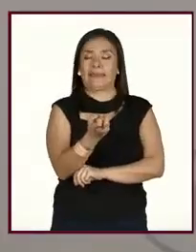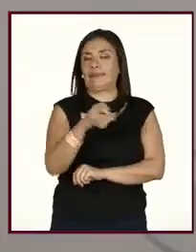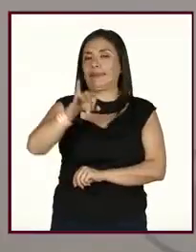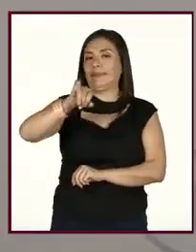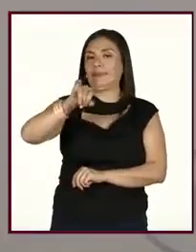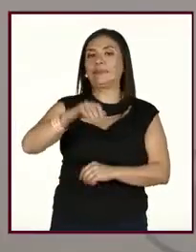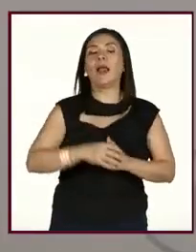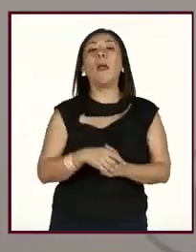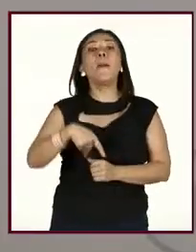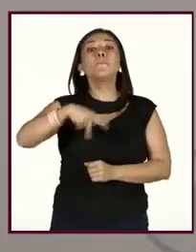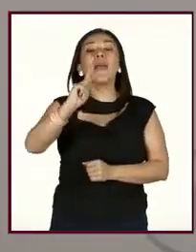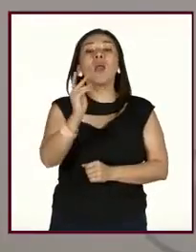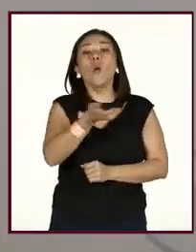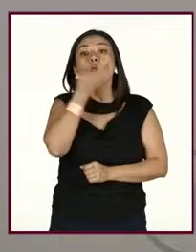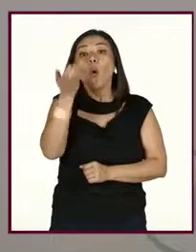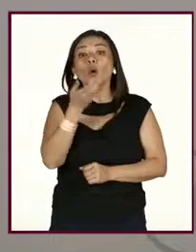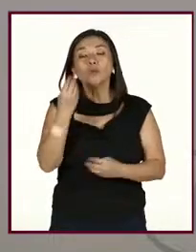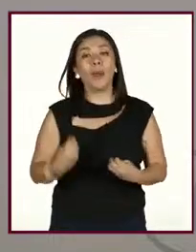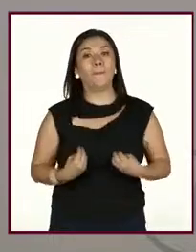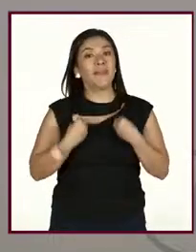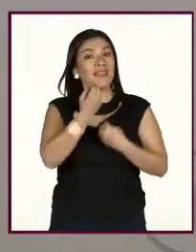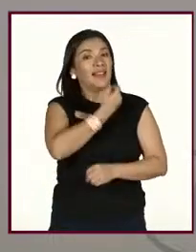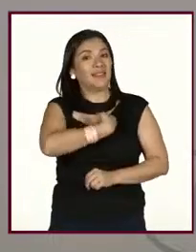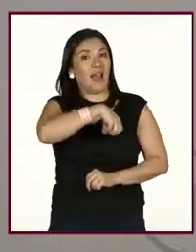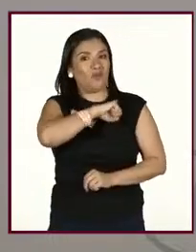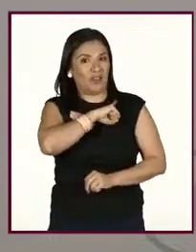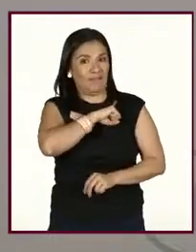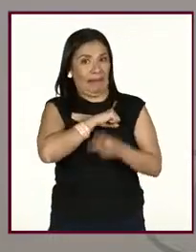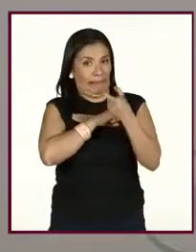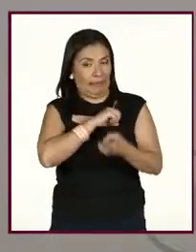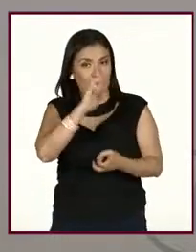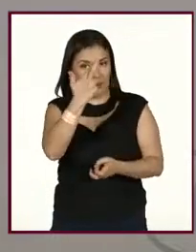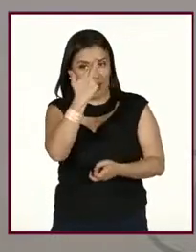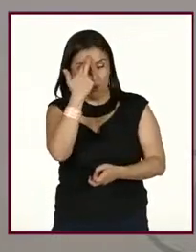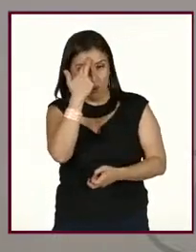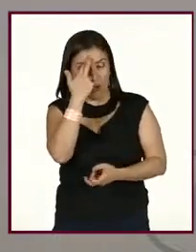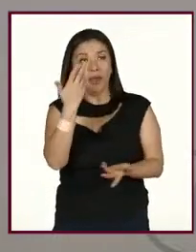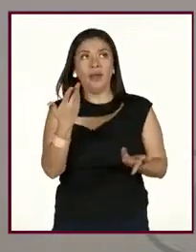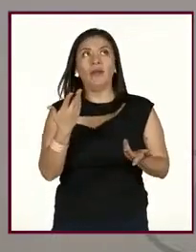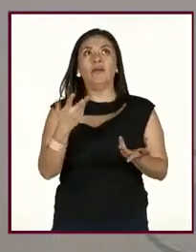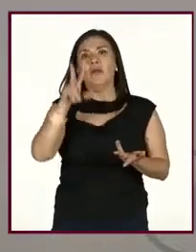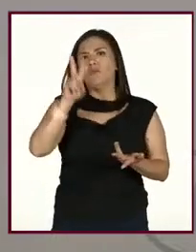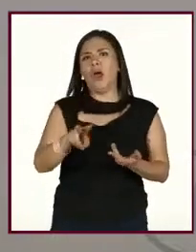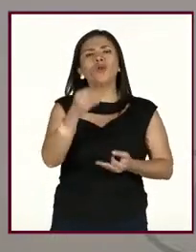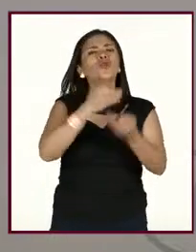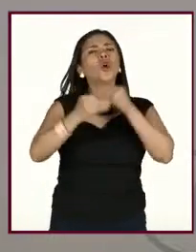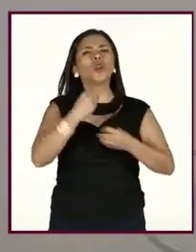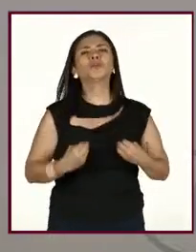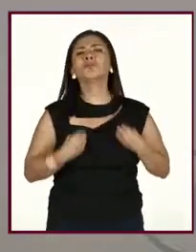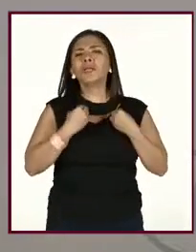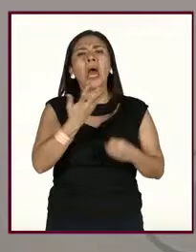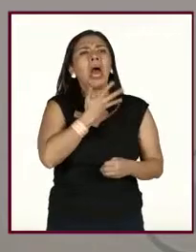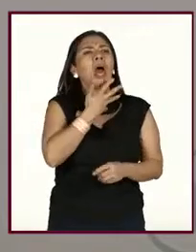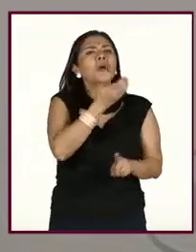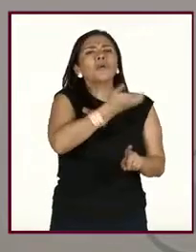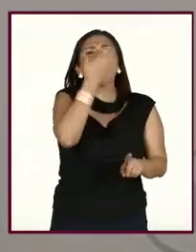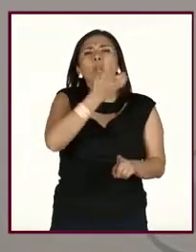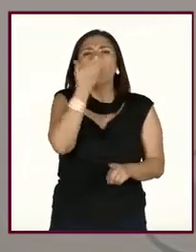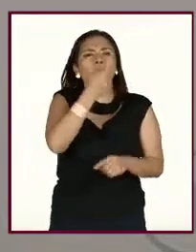Sí, pero de hábitos saludables. Hay que mencionarlo porque, bueno, todos tenemos hábitos. O a lo mejor para